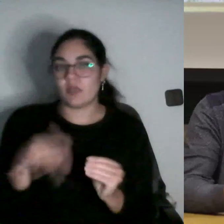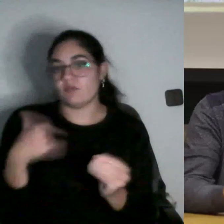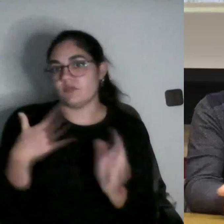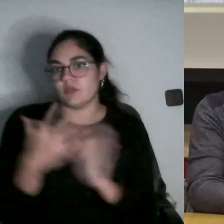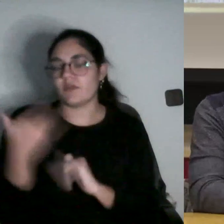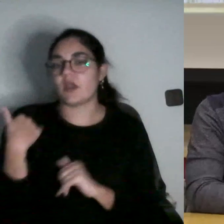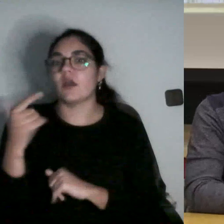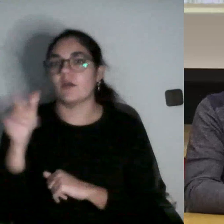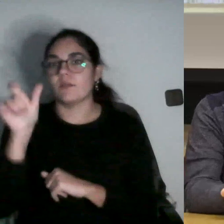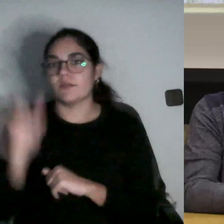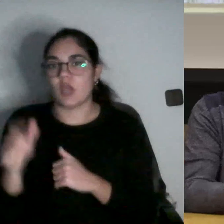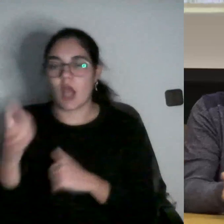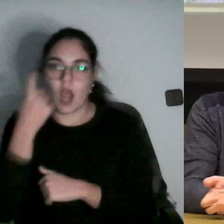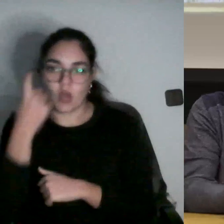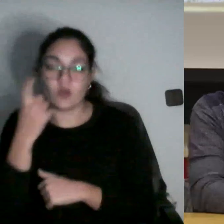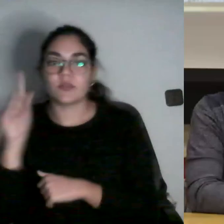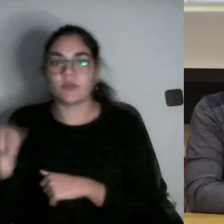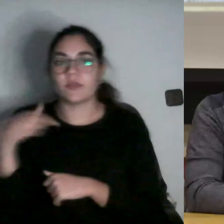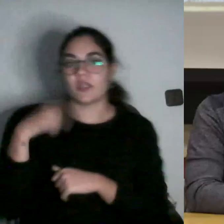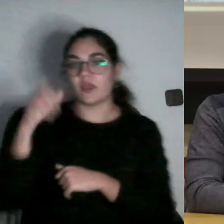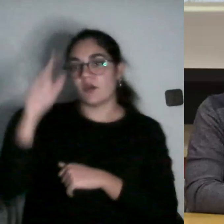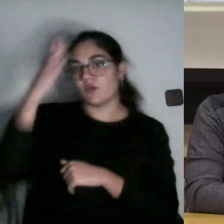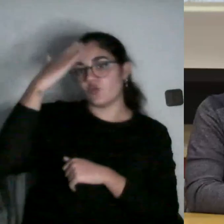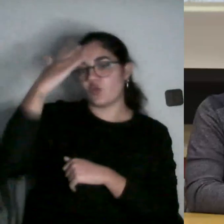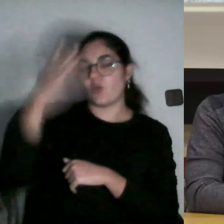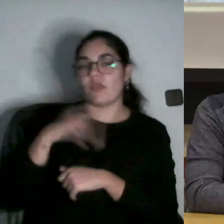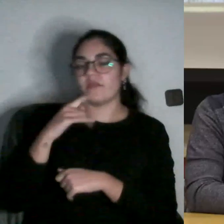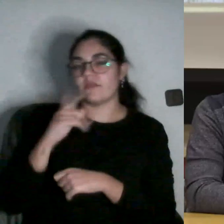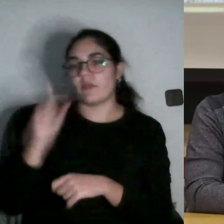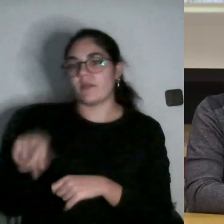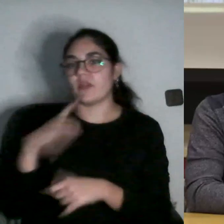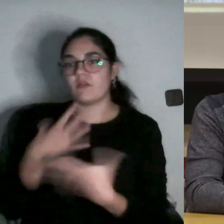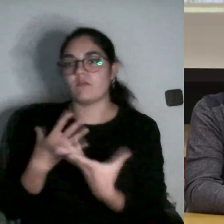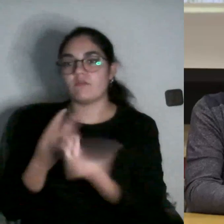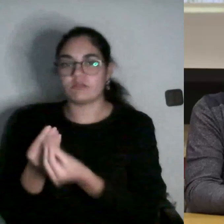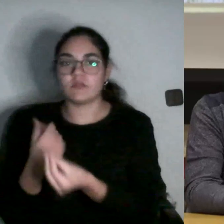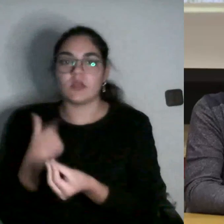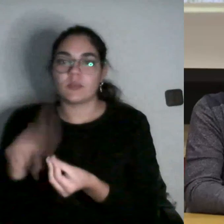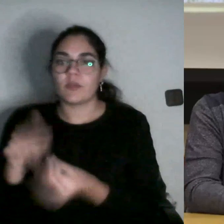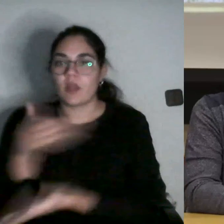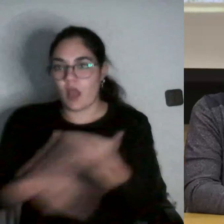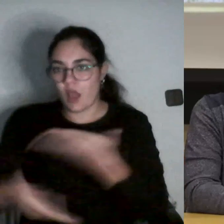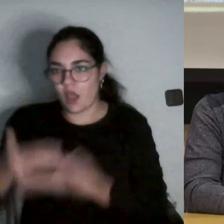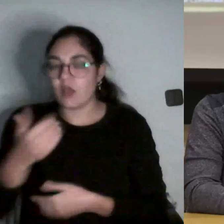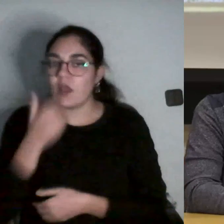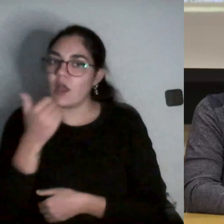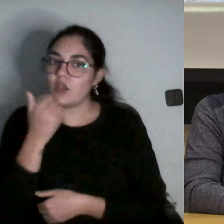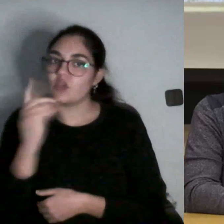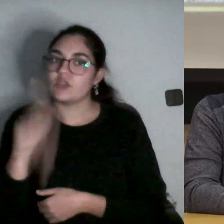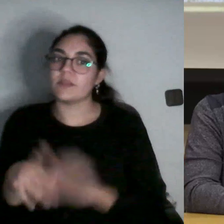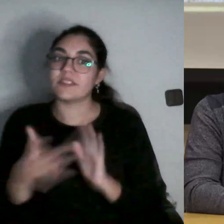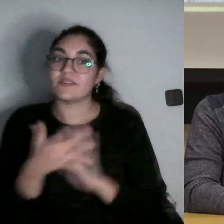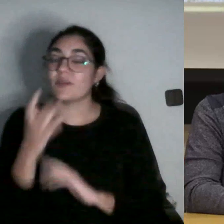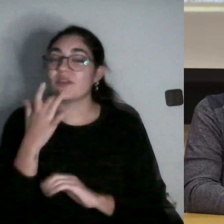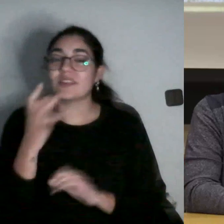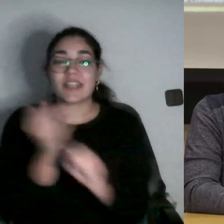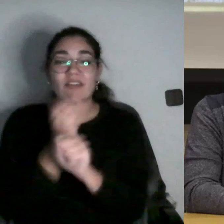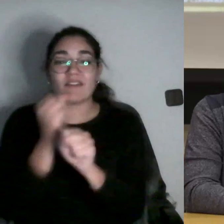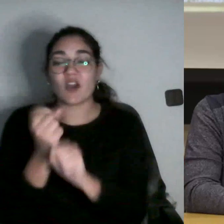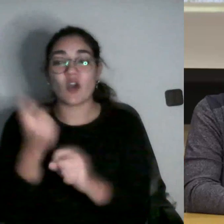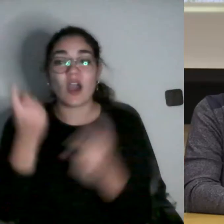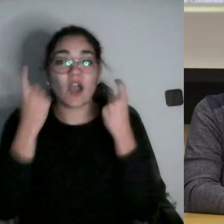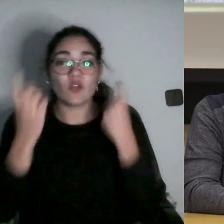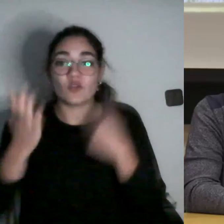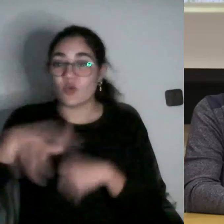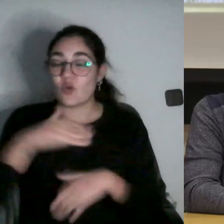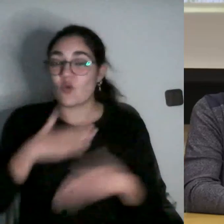director del trabajo fin de grado se ha involucrado de unas maneras más directas o más indirectas pero cualquier trabajo que hacen los alumnos es susceptible de